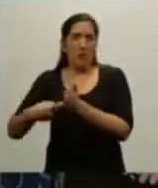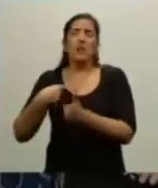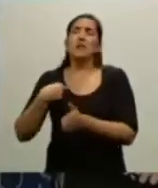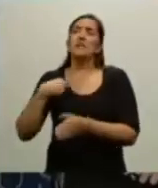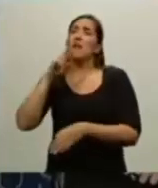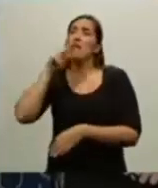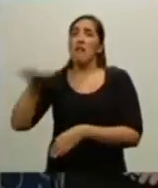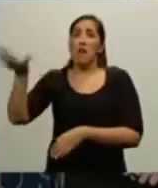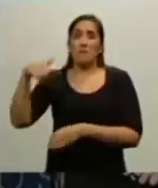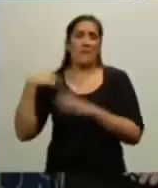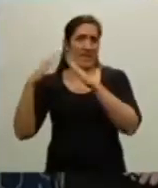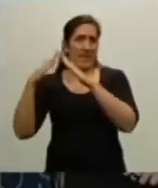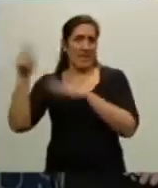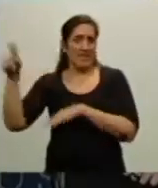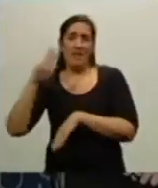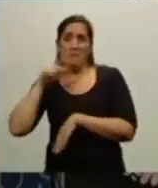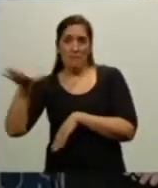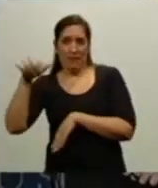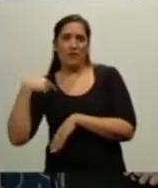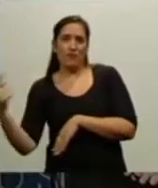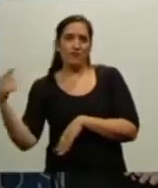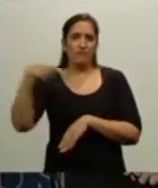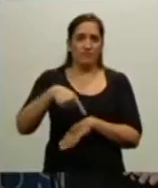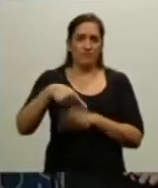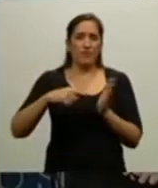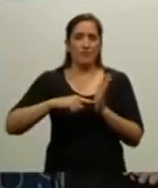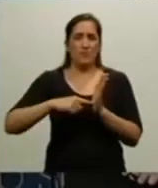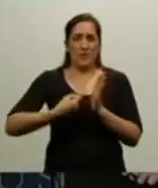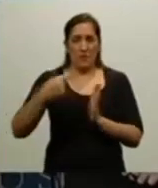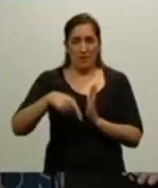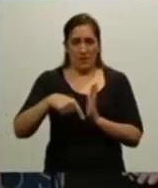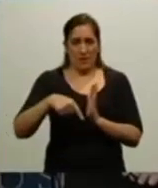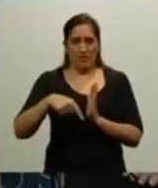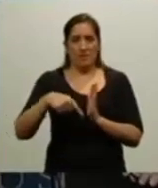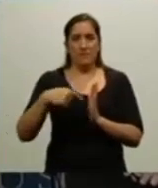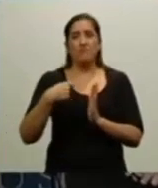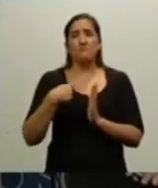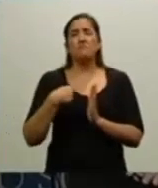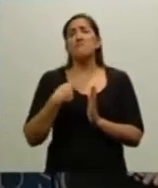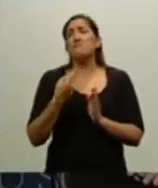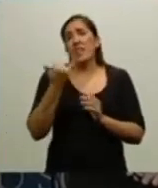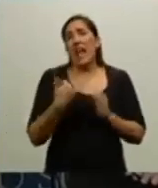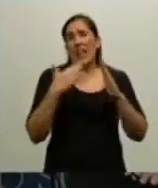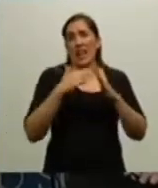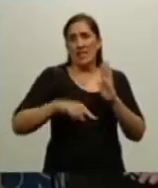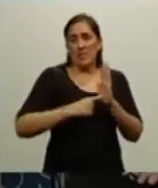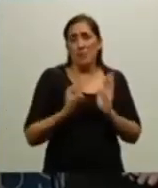de mi casa aquí para Buenos Aires, donde también tenía mi casa porque tenía cuestiones de trabajo.